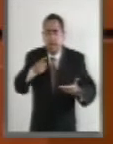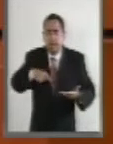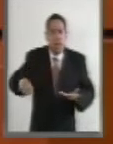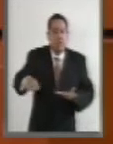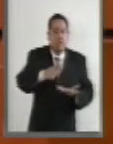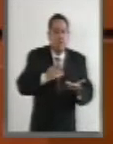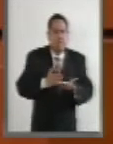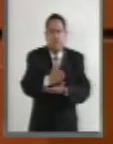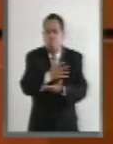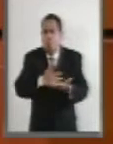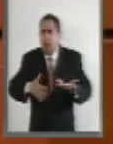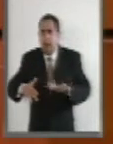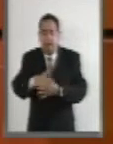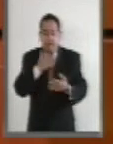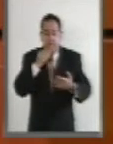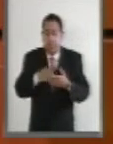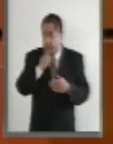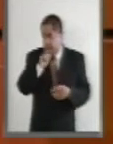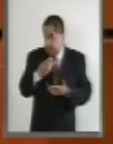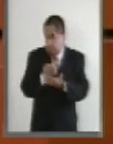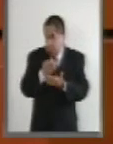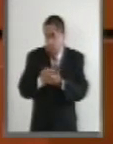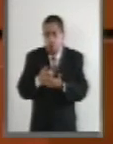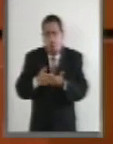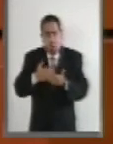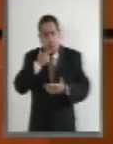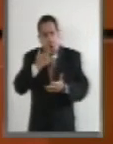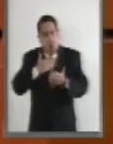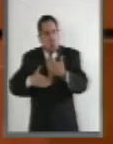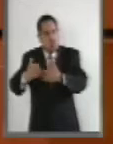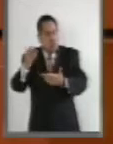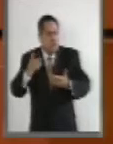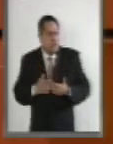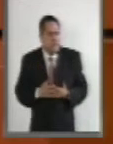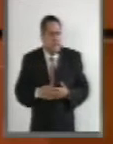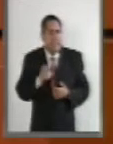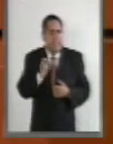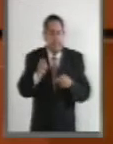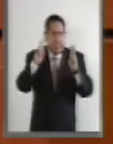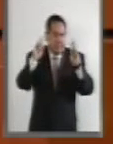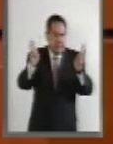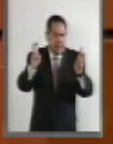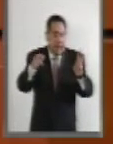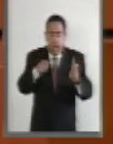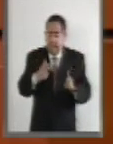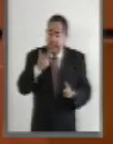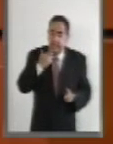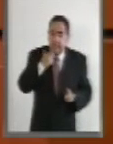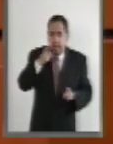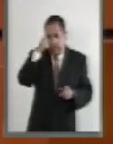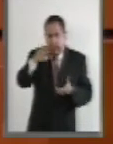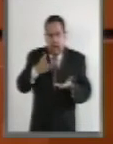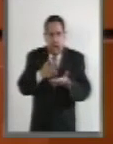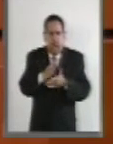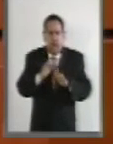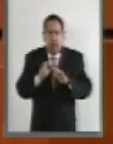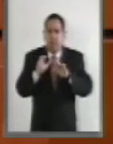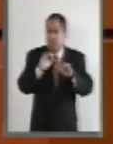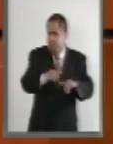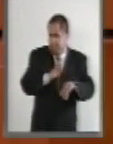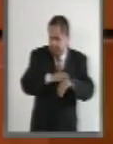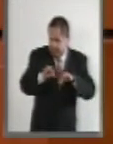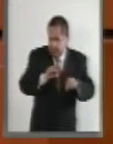económico y competitividad de las mismas. Se trata de un tema llave que da acceso al trabajo, la